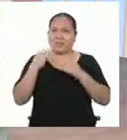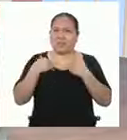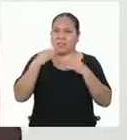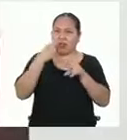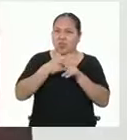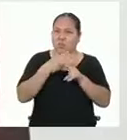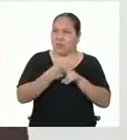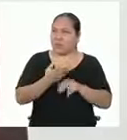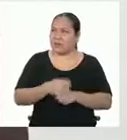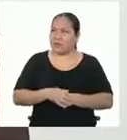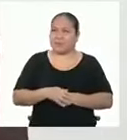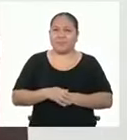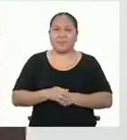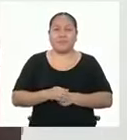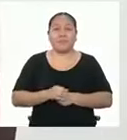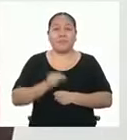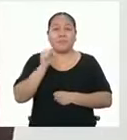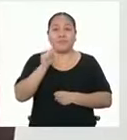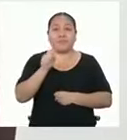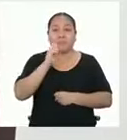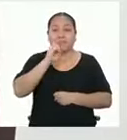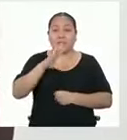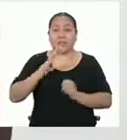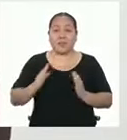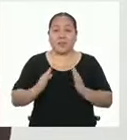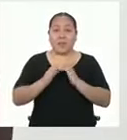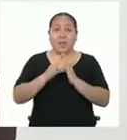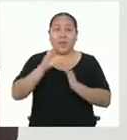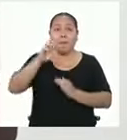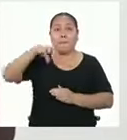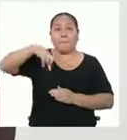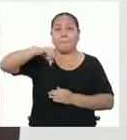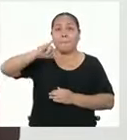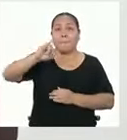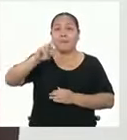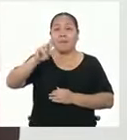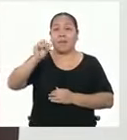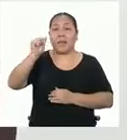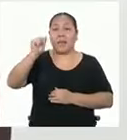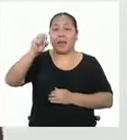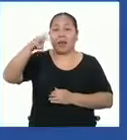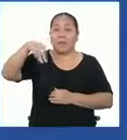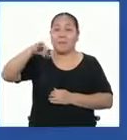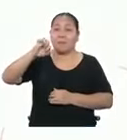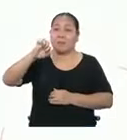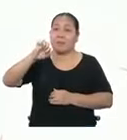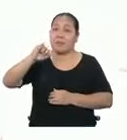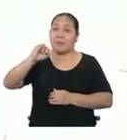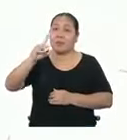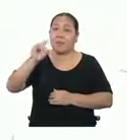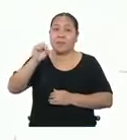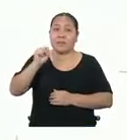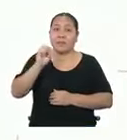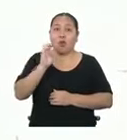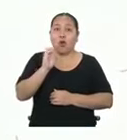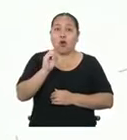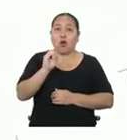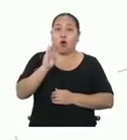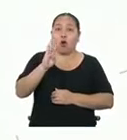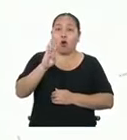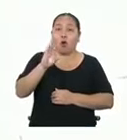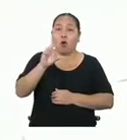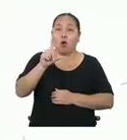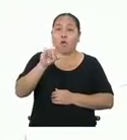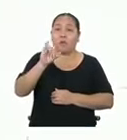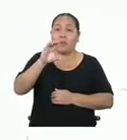nombre? ¡Ah! Te debes referir a las pirámides oblicuas. Veamos ese tema también. Una pirámide